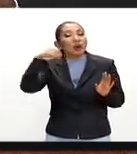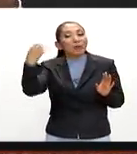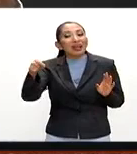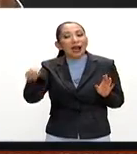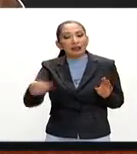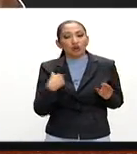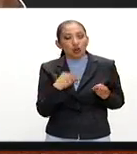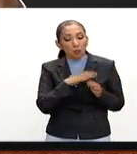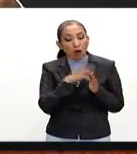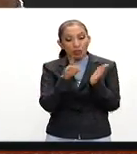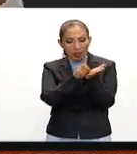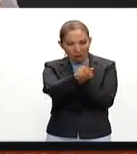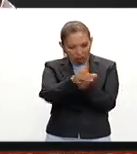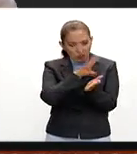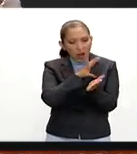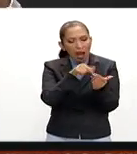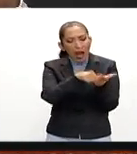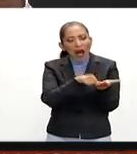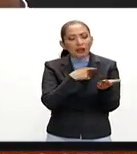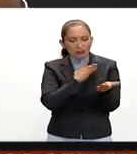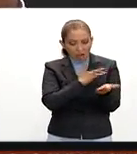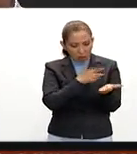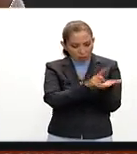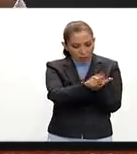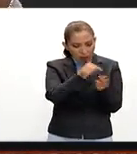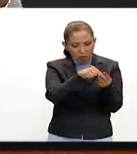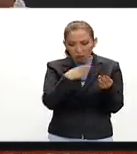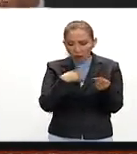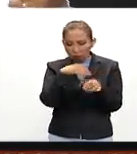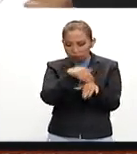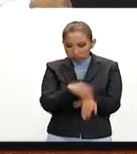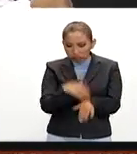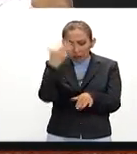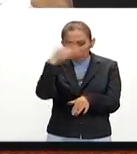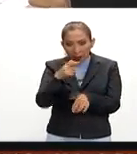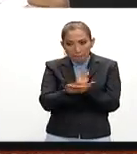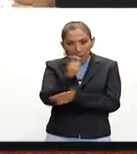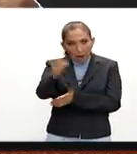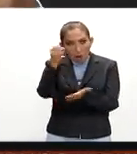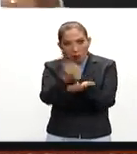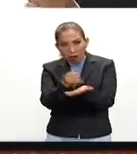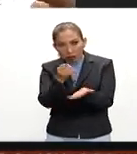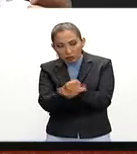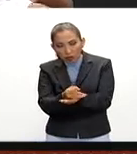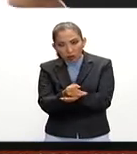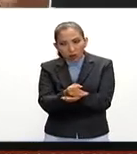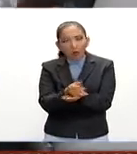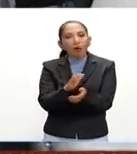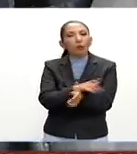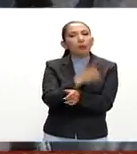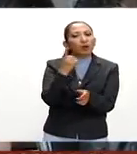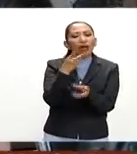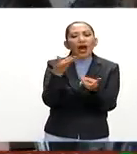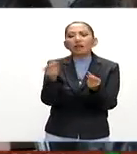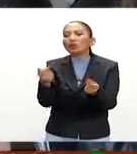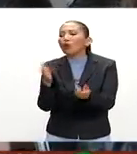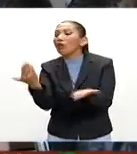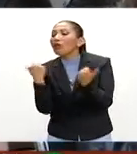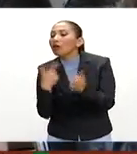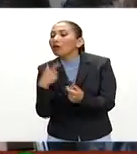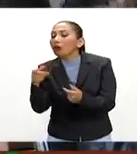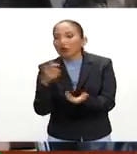tiene aparejada una serie de derechos yo tengo derechos por cumplir tengo derechos en saber si pago un impuesto en qué se gastó ese dinero